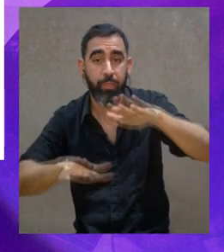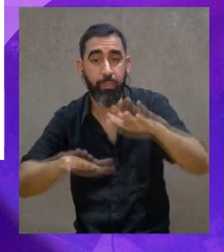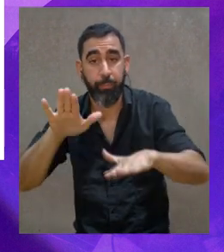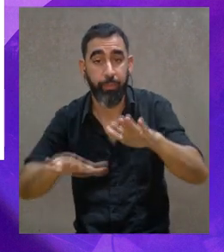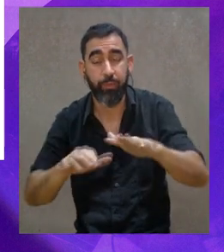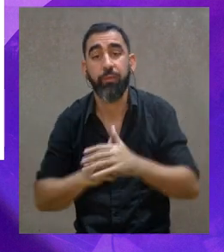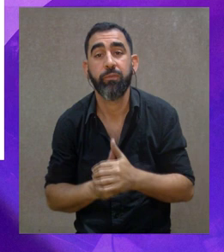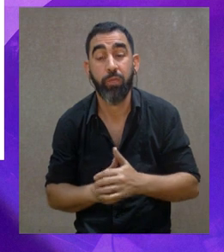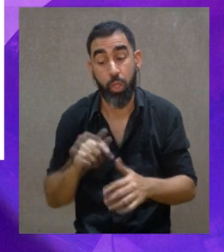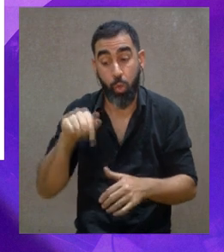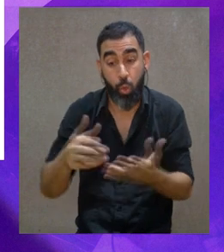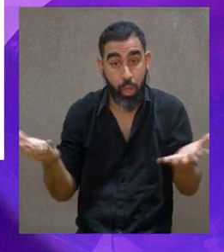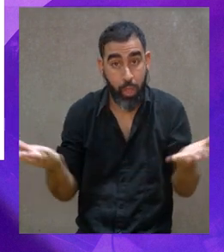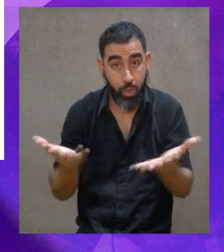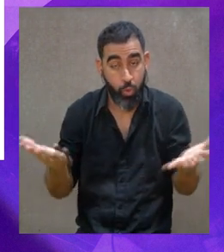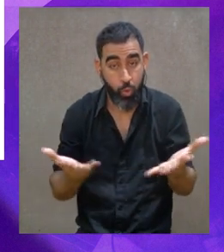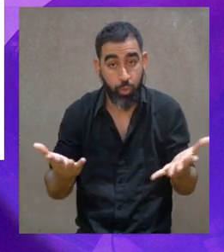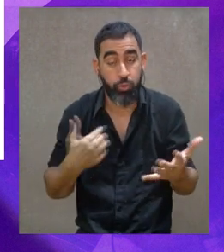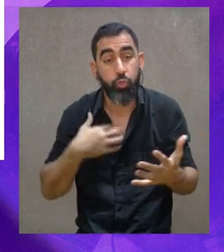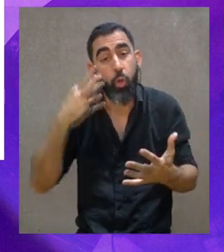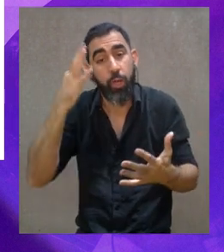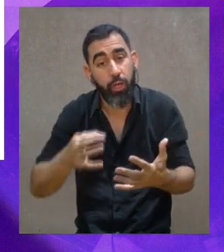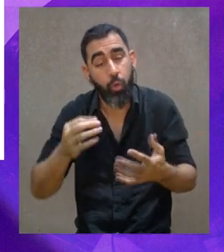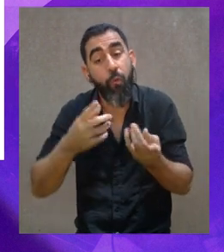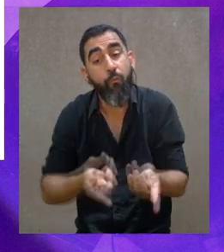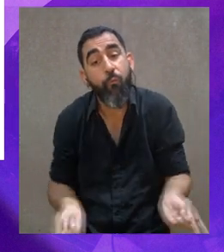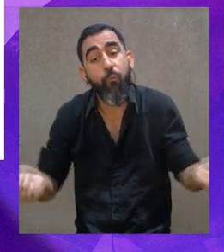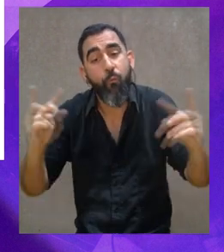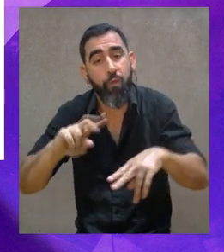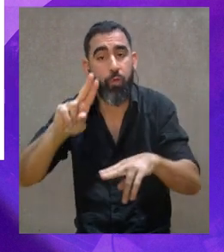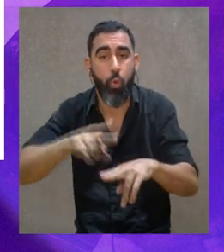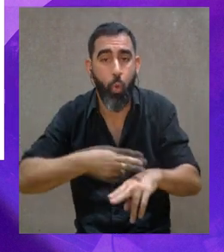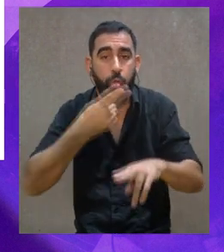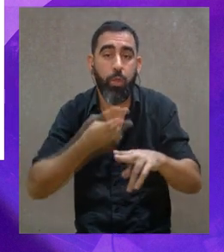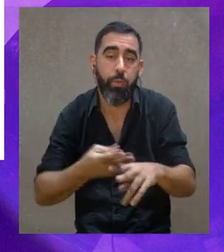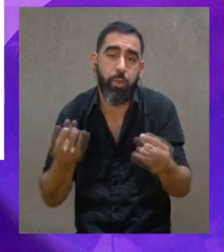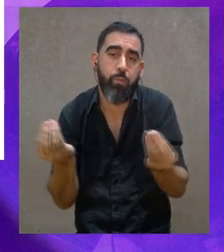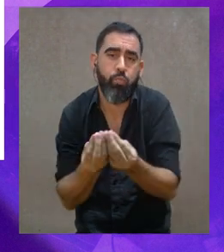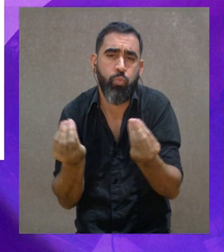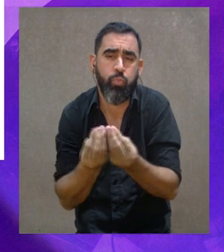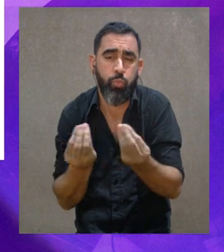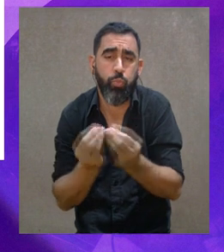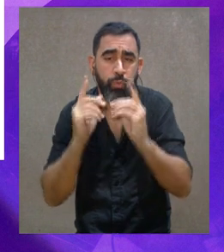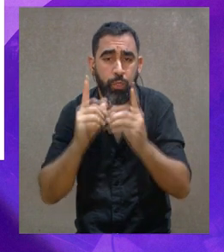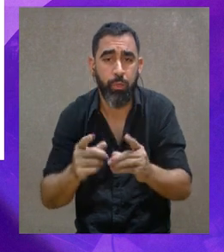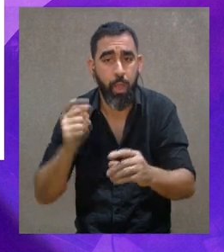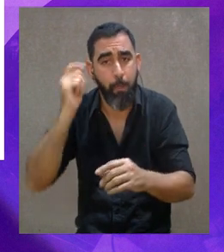la misma importancia que puede tener la matemática. Esto va también de la mano de empezar a entender las inteligencias emocionales y las